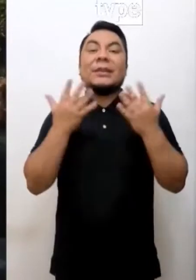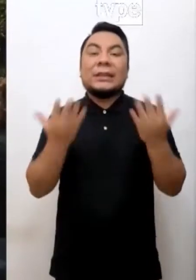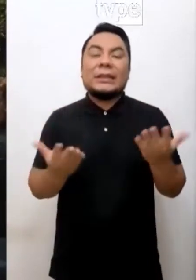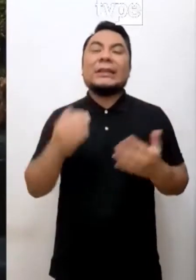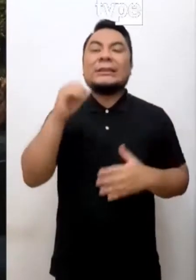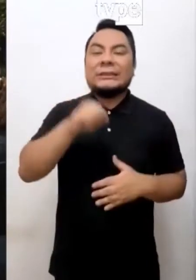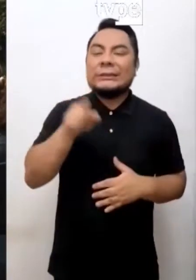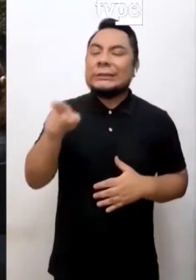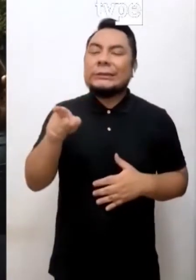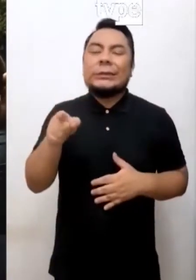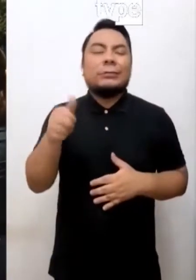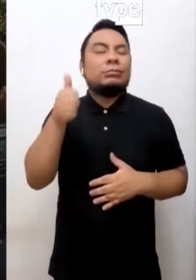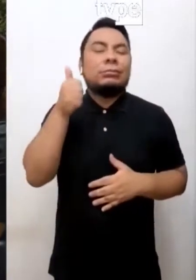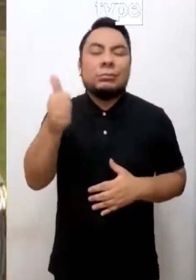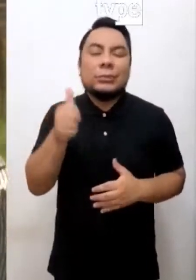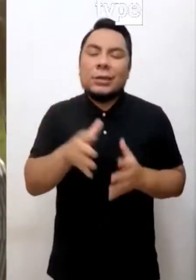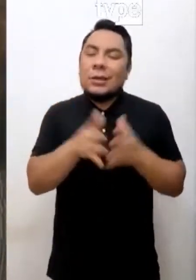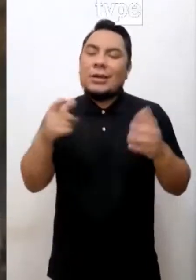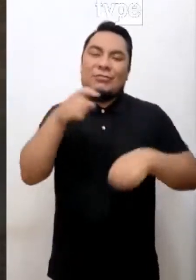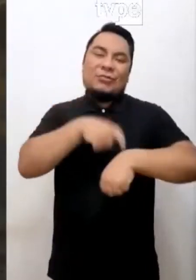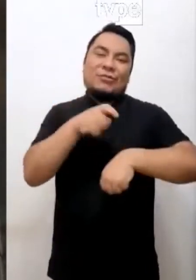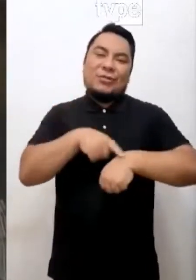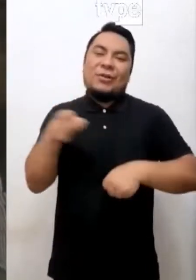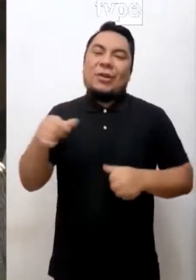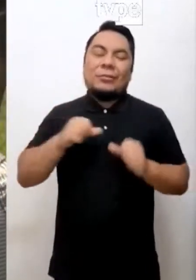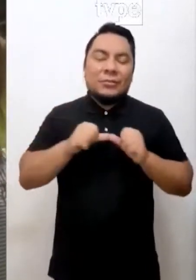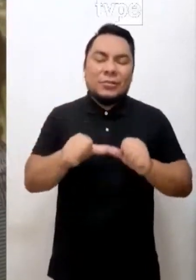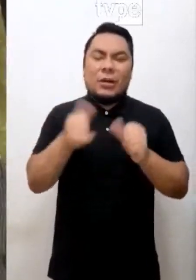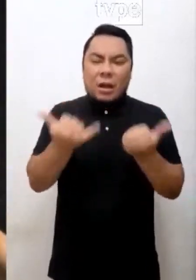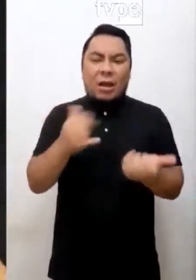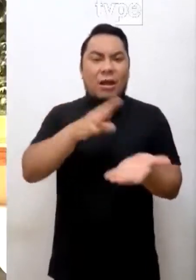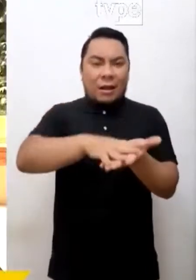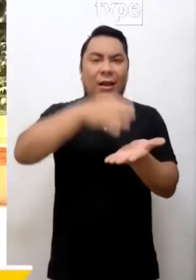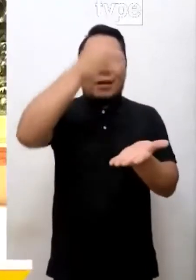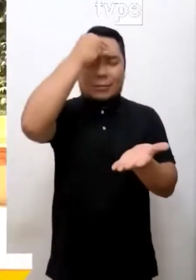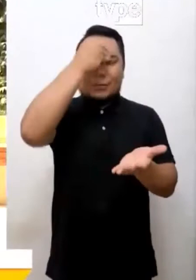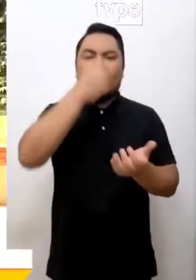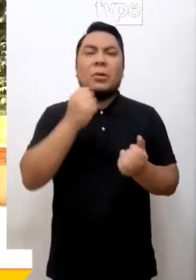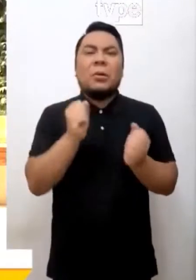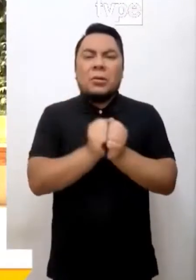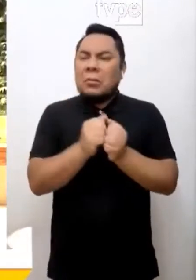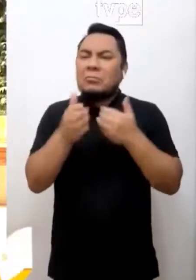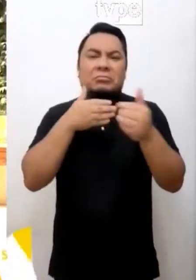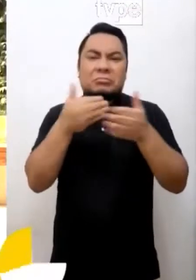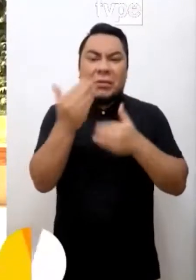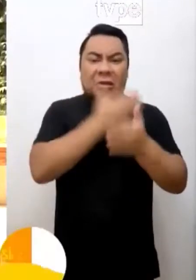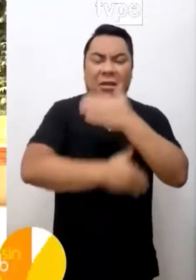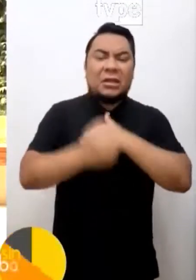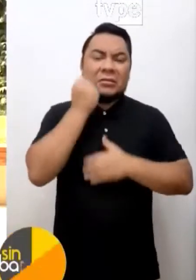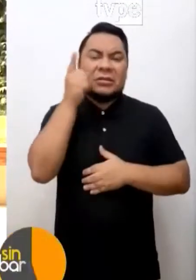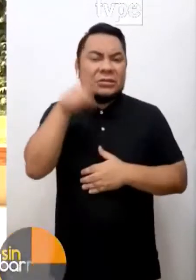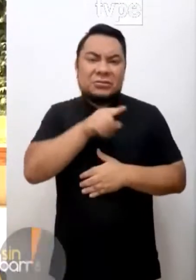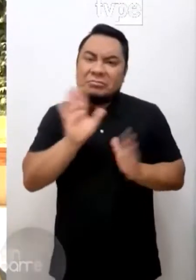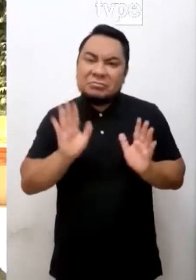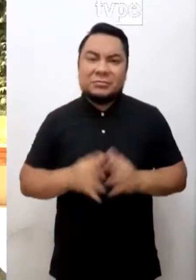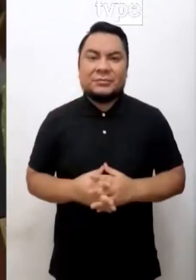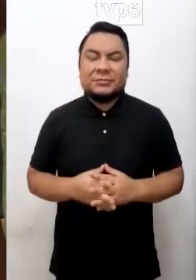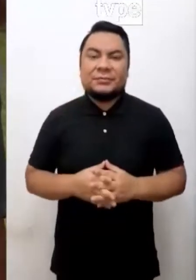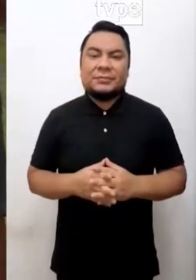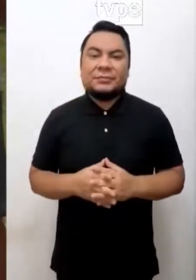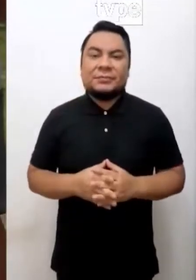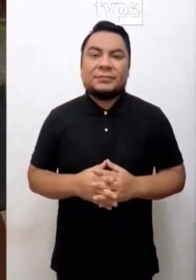Este es un gran momento y hay bastante para aprender con o sin síndrome de Down.